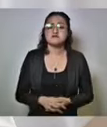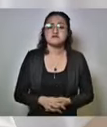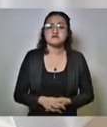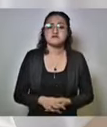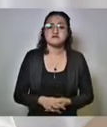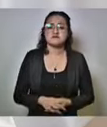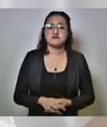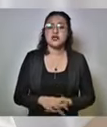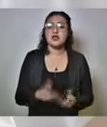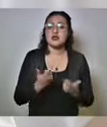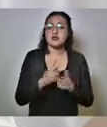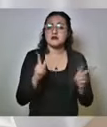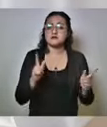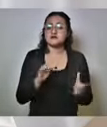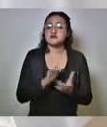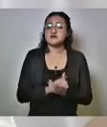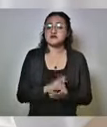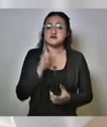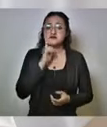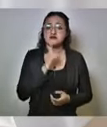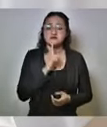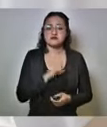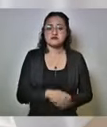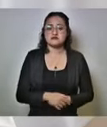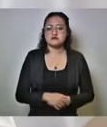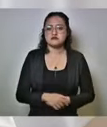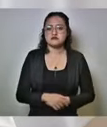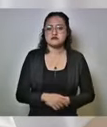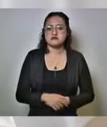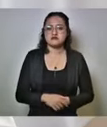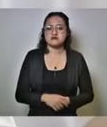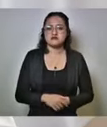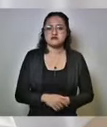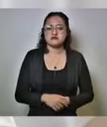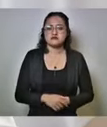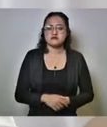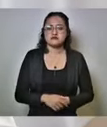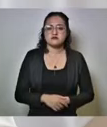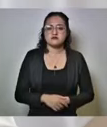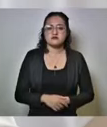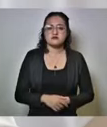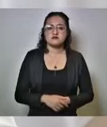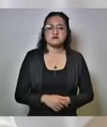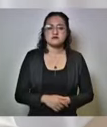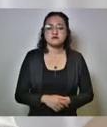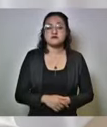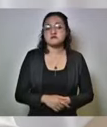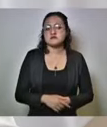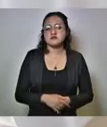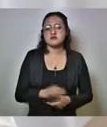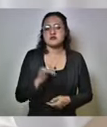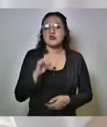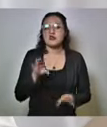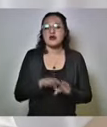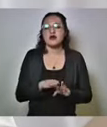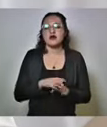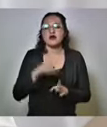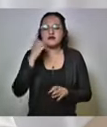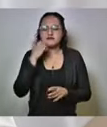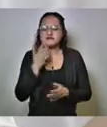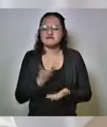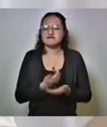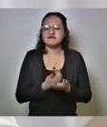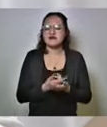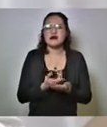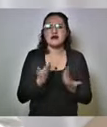la liberaron liberaron también hay queja ¿sí? por puras apreciaciones subjetivas